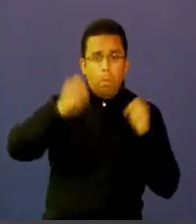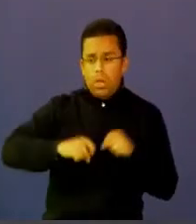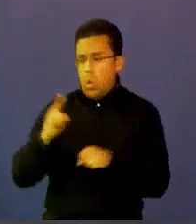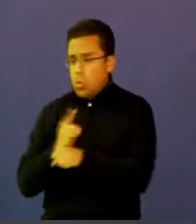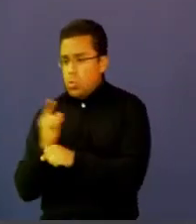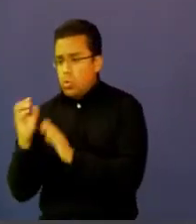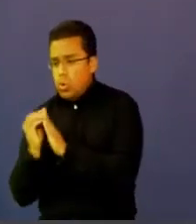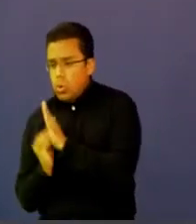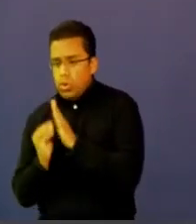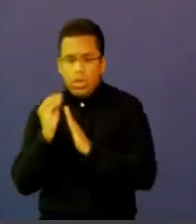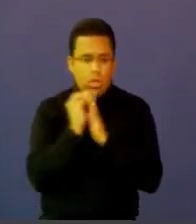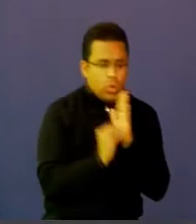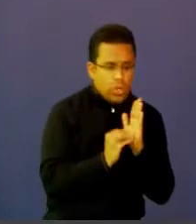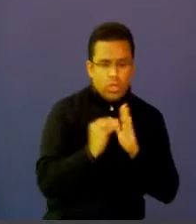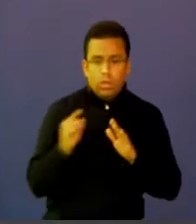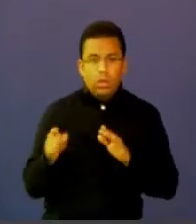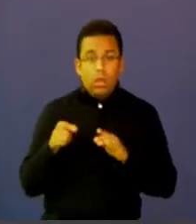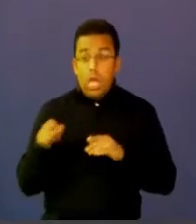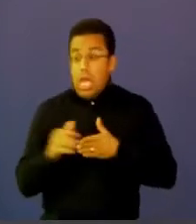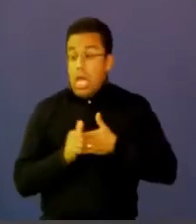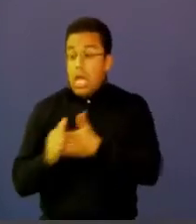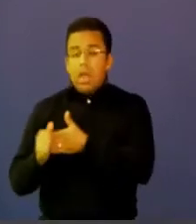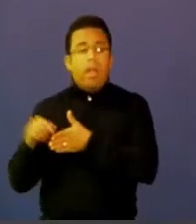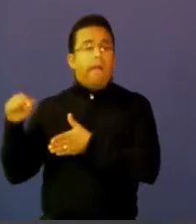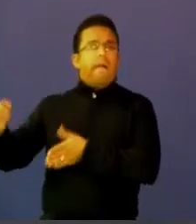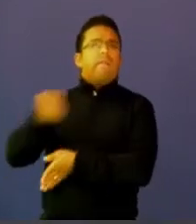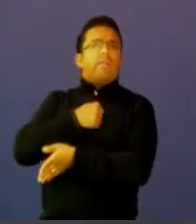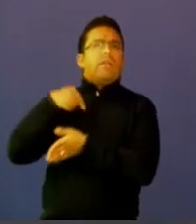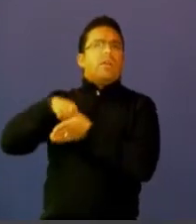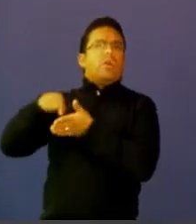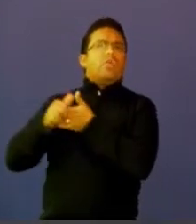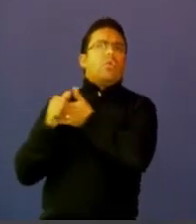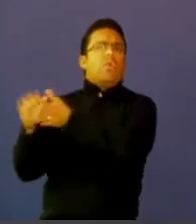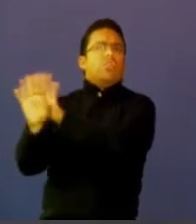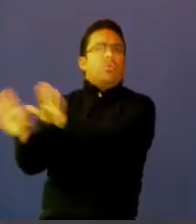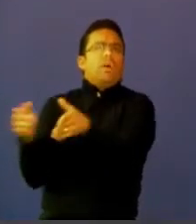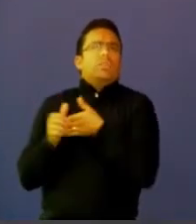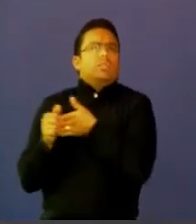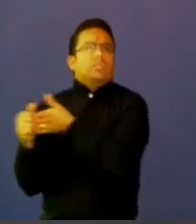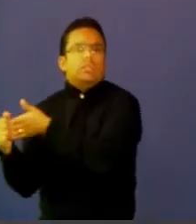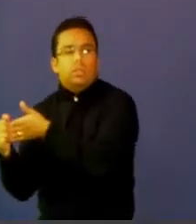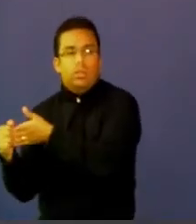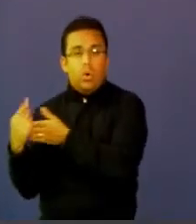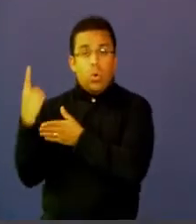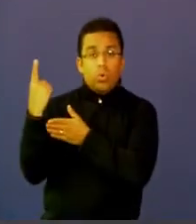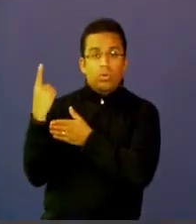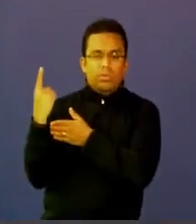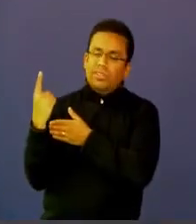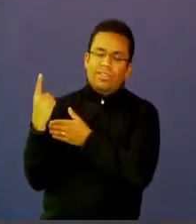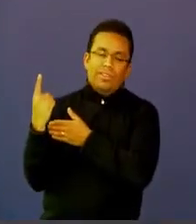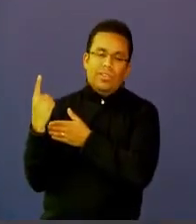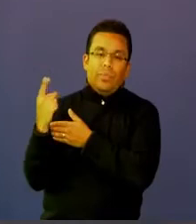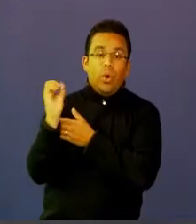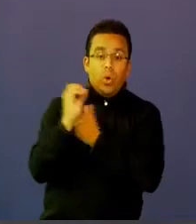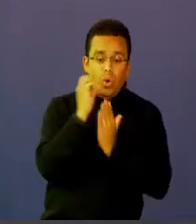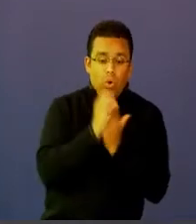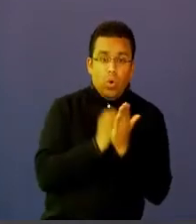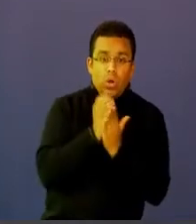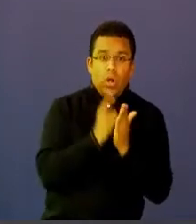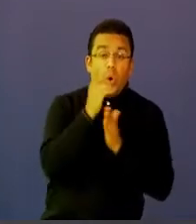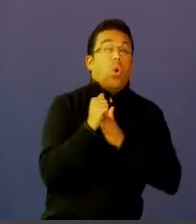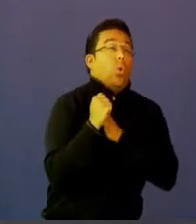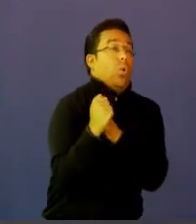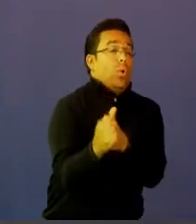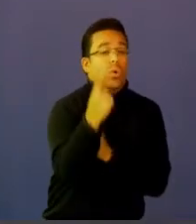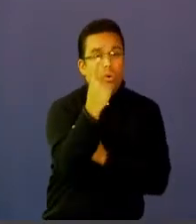contenido, no se guiarán exclusivamente por un solo estándar, por un solo currículo o no se guiarán exclusivamente por una sola guía.